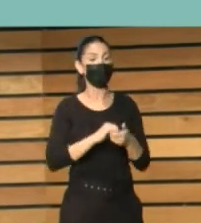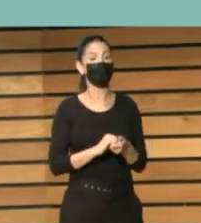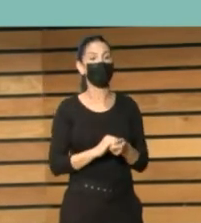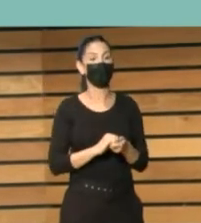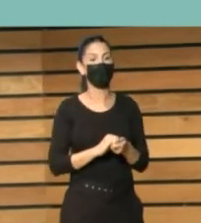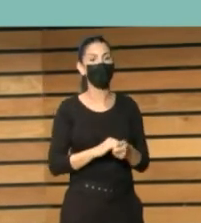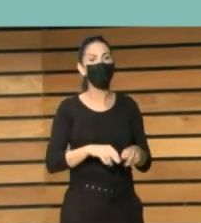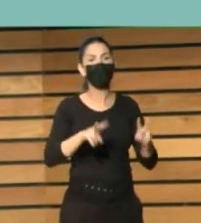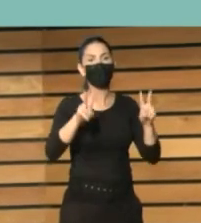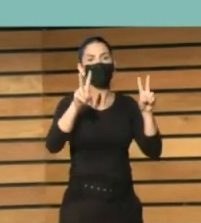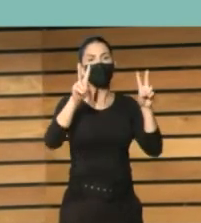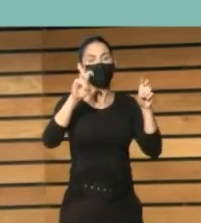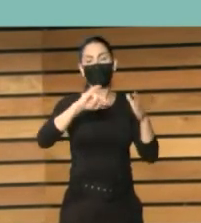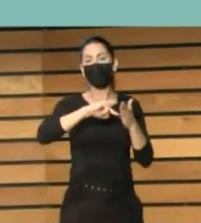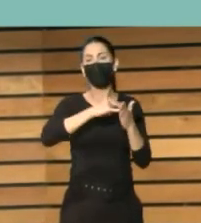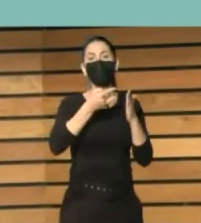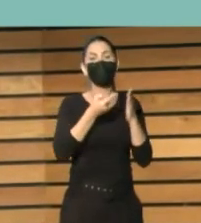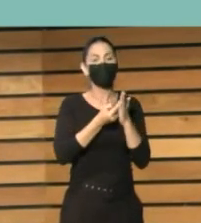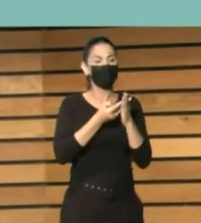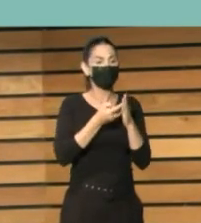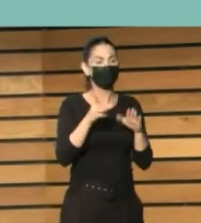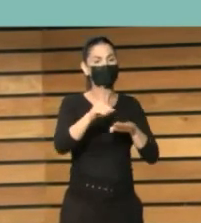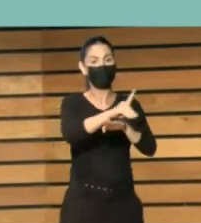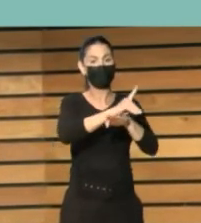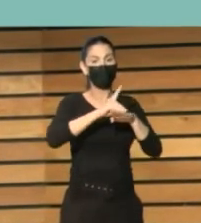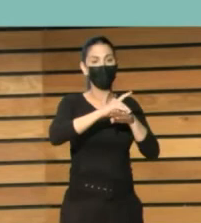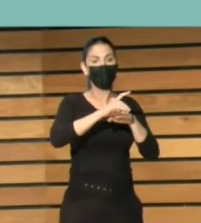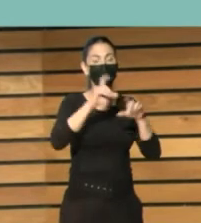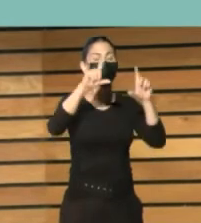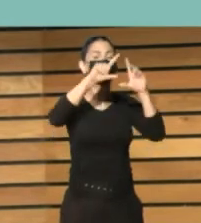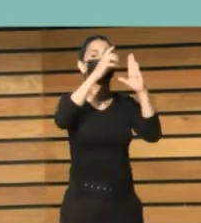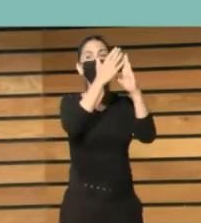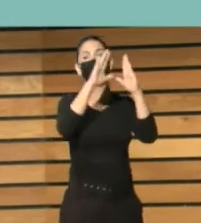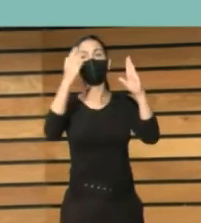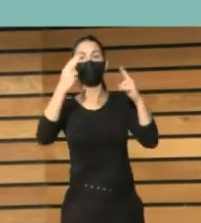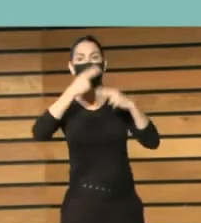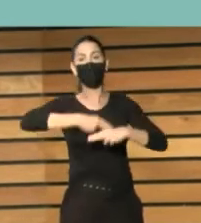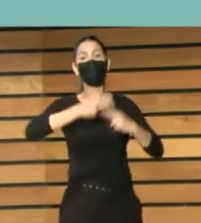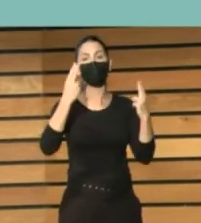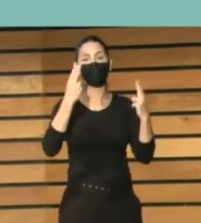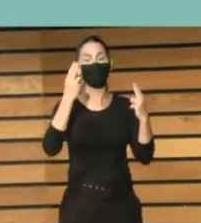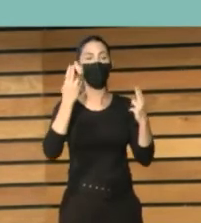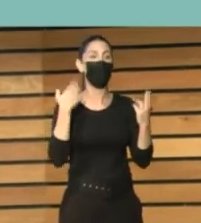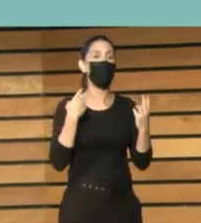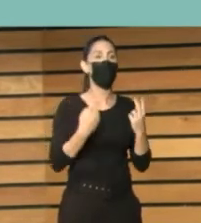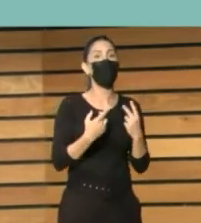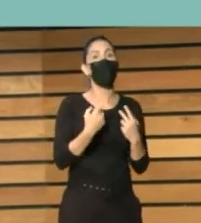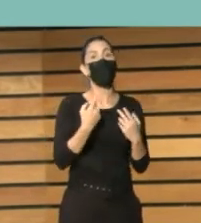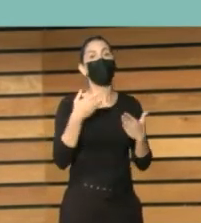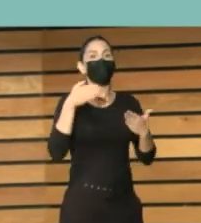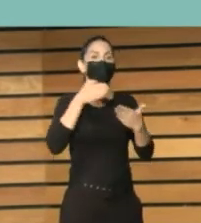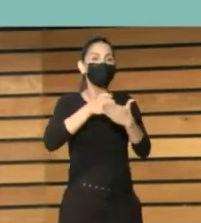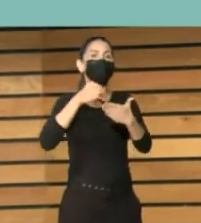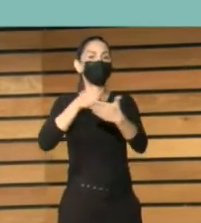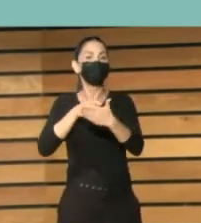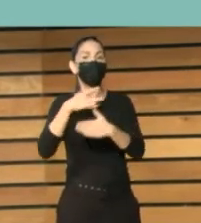A la hora de encarar estos proyectos de digitalización, las bibliotecas públicas se pueden encontrar con obstáculos de distintos tipos.